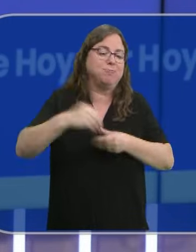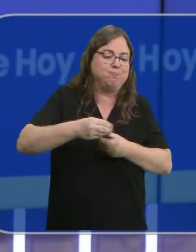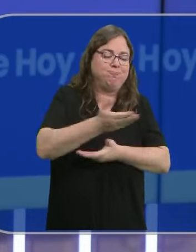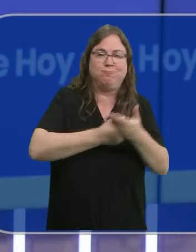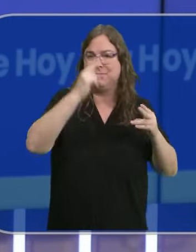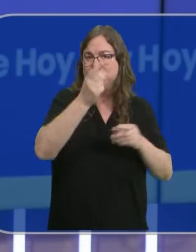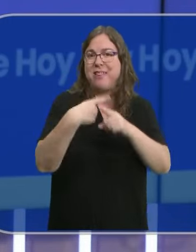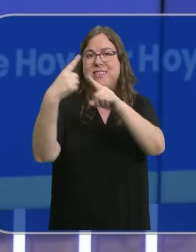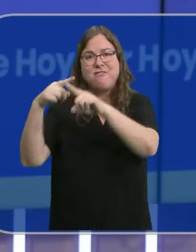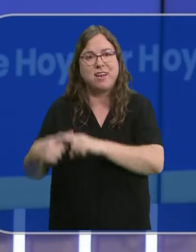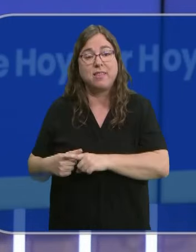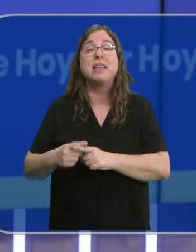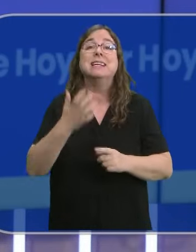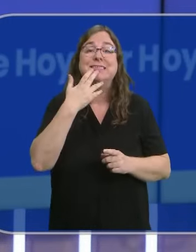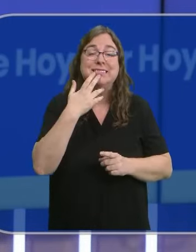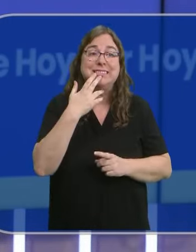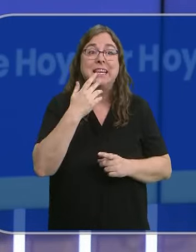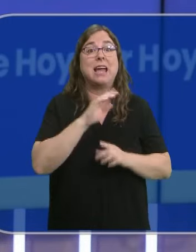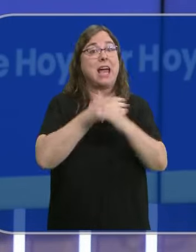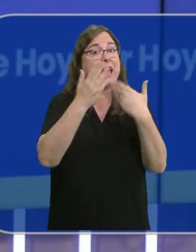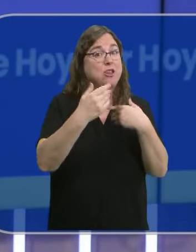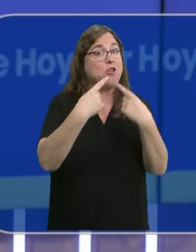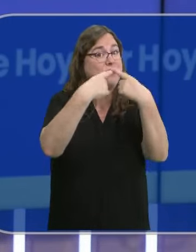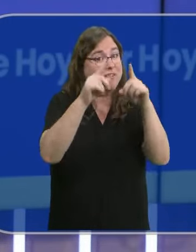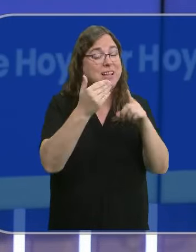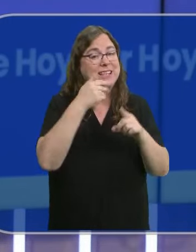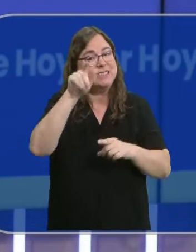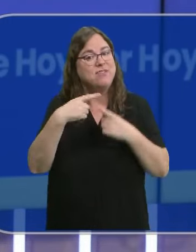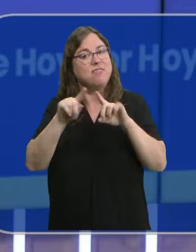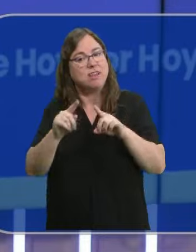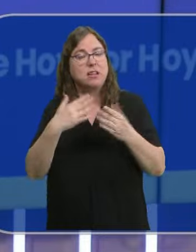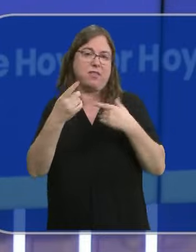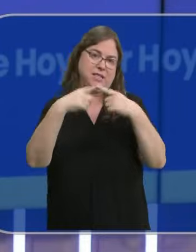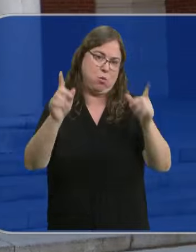final, también es la garantía de la igualdad. Tratar de manera desigual a quienes desigual.